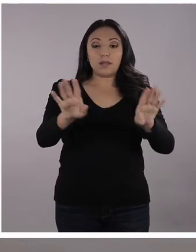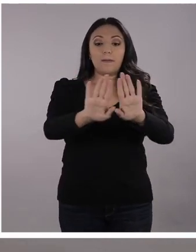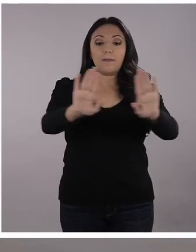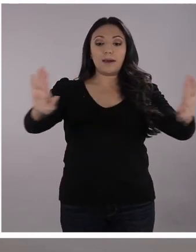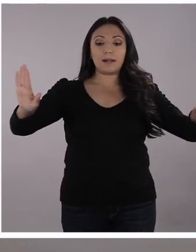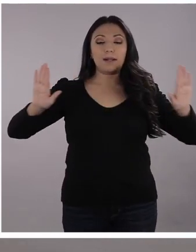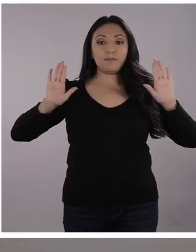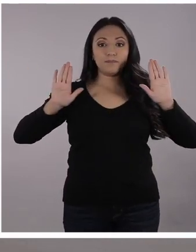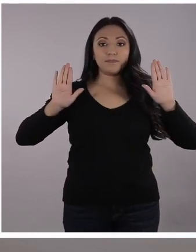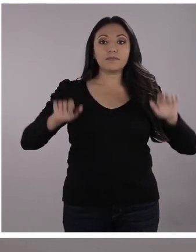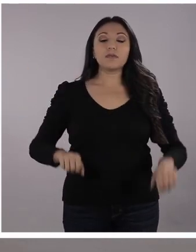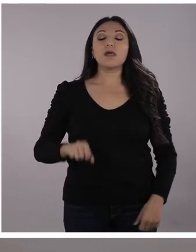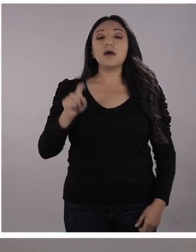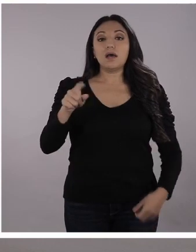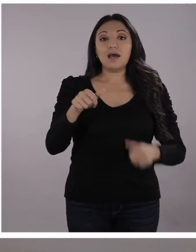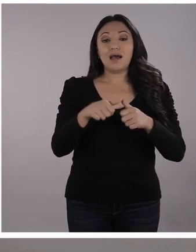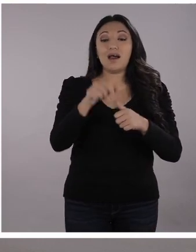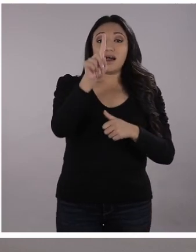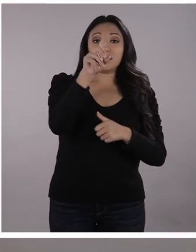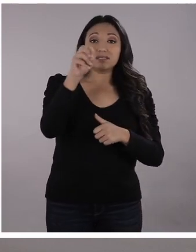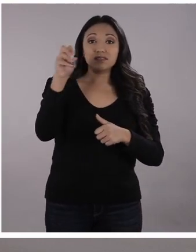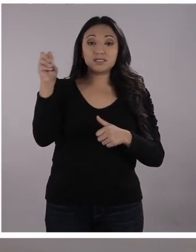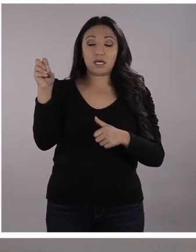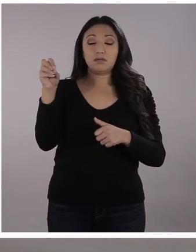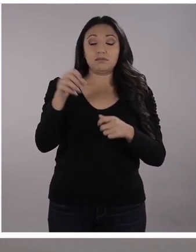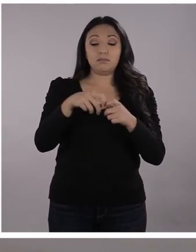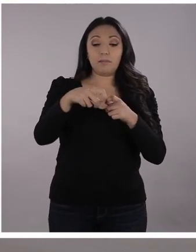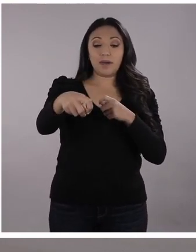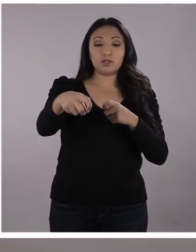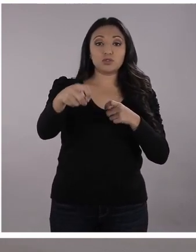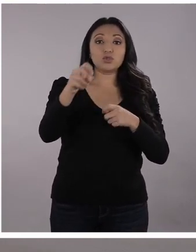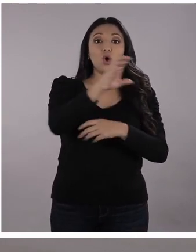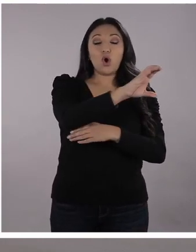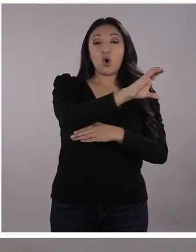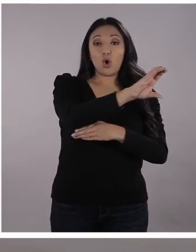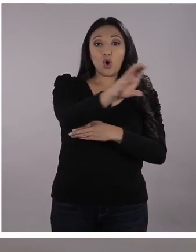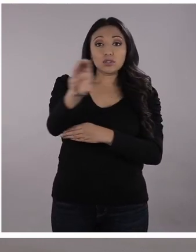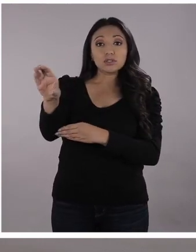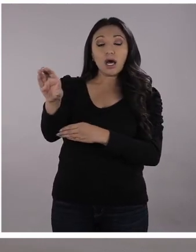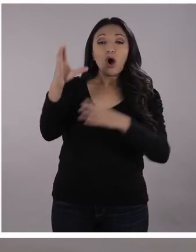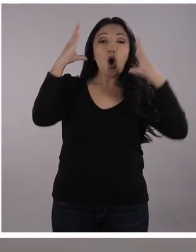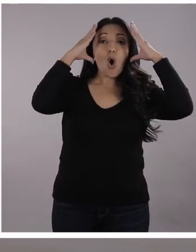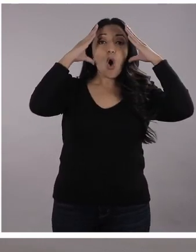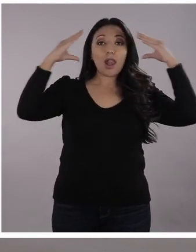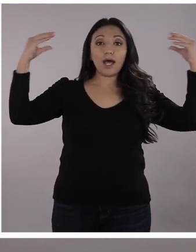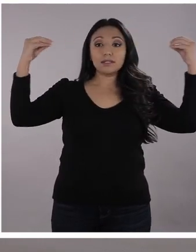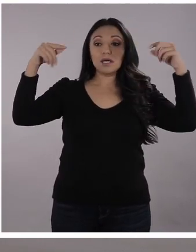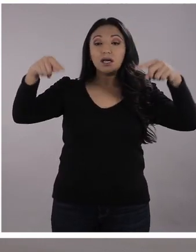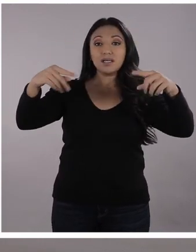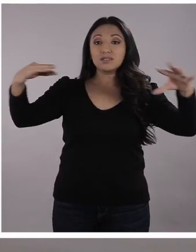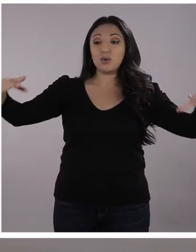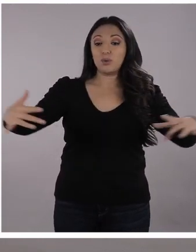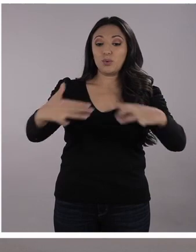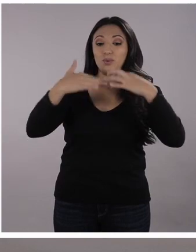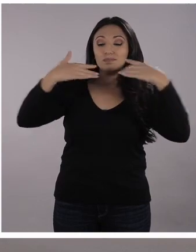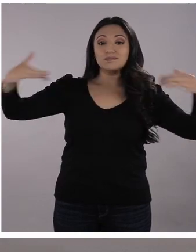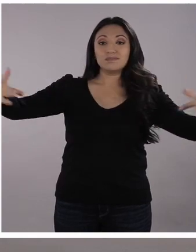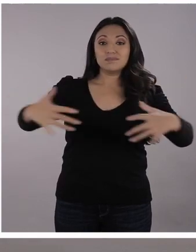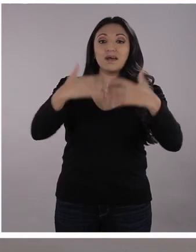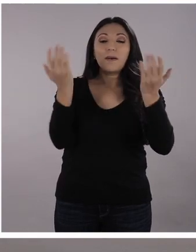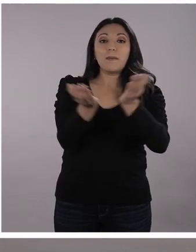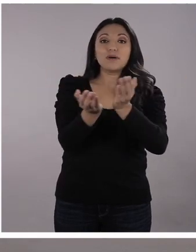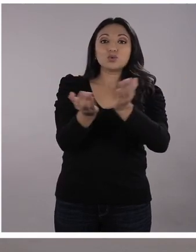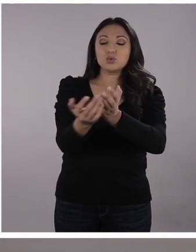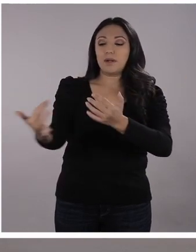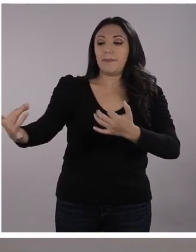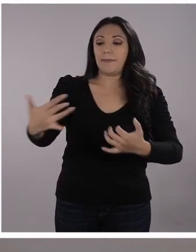a 100 metros de Holanda. ¿De la costa? De la costa de Holanda. Y esta barrera lo que hace es recoger todos los residuos o